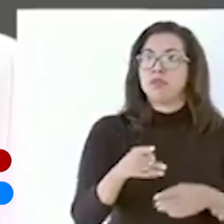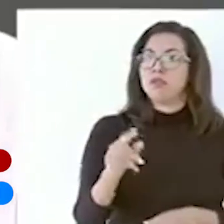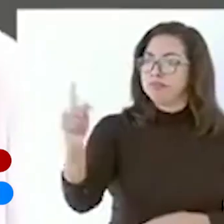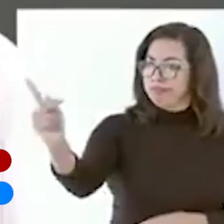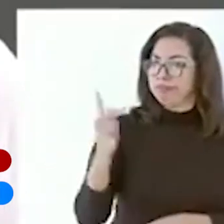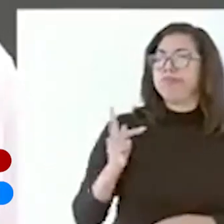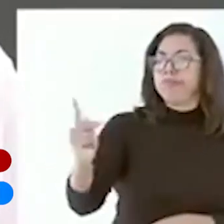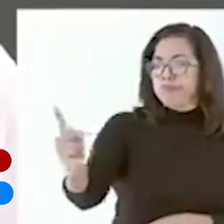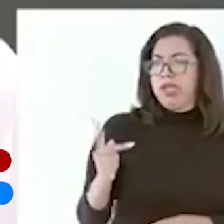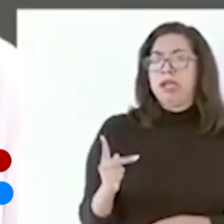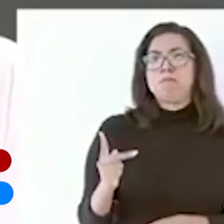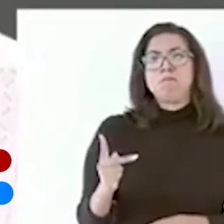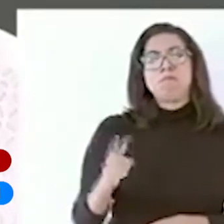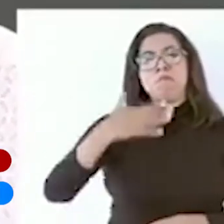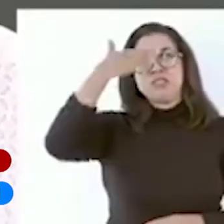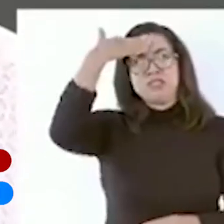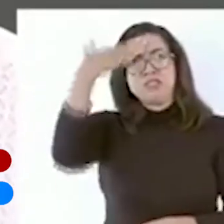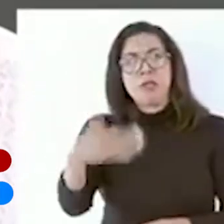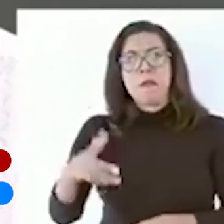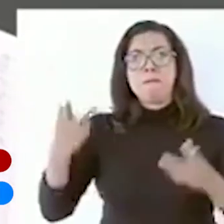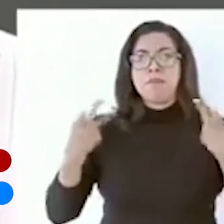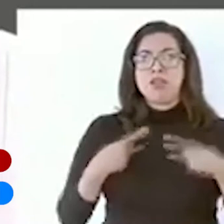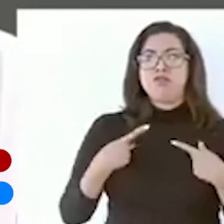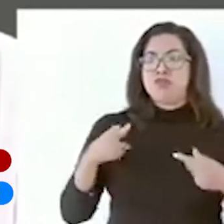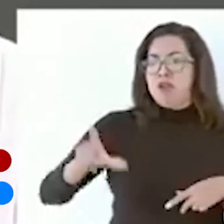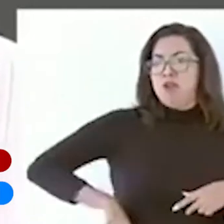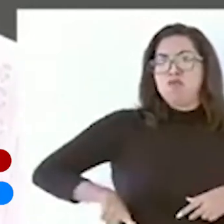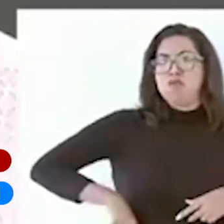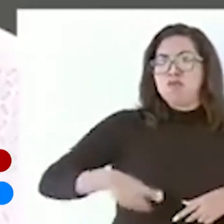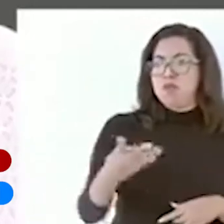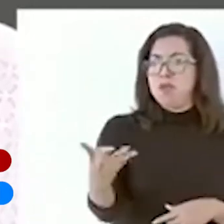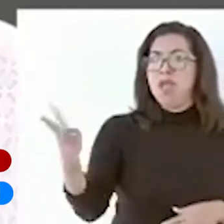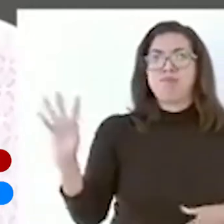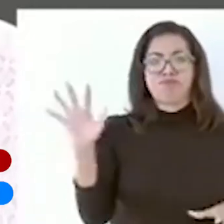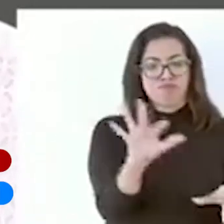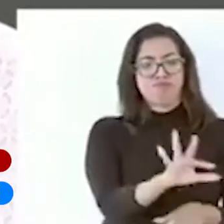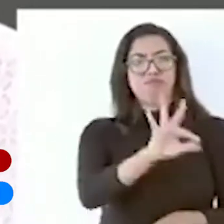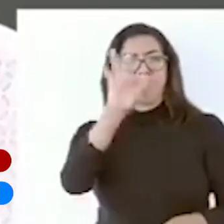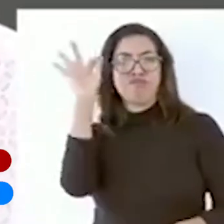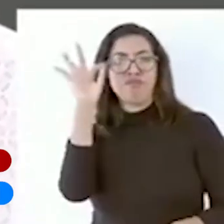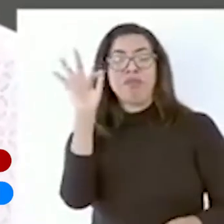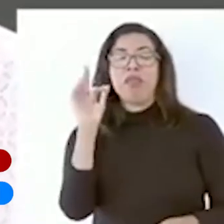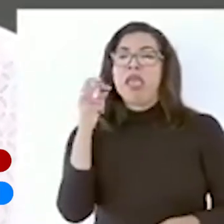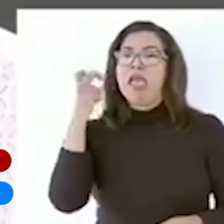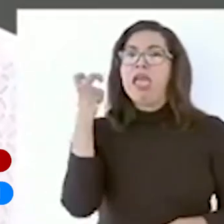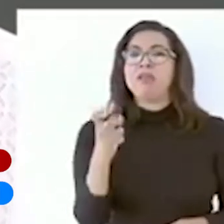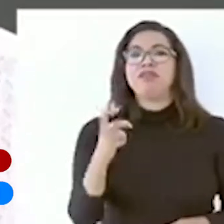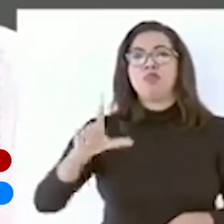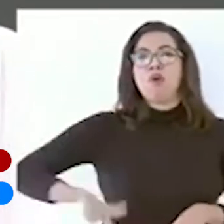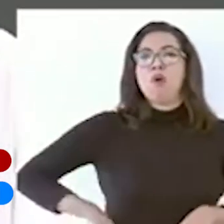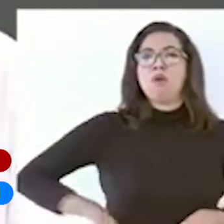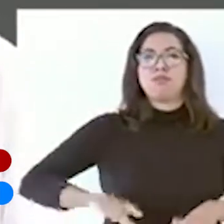de que la democracia es el elemento principal para el desarrollo de un buen gobierno. Como lo señaló el filósofo